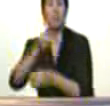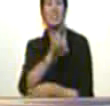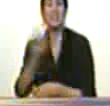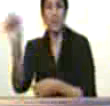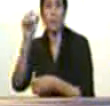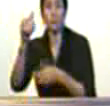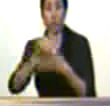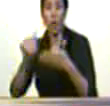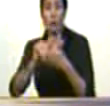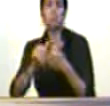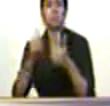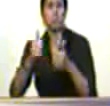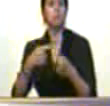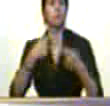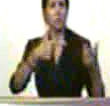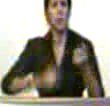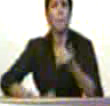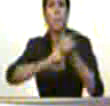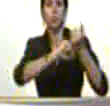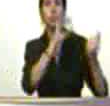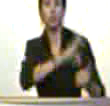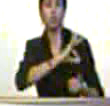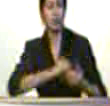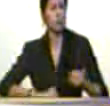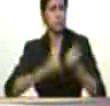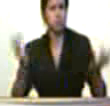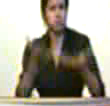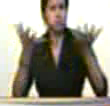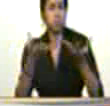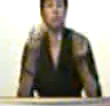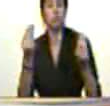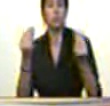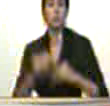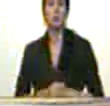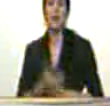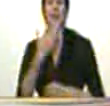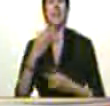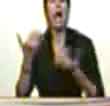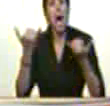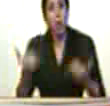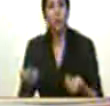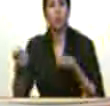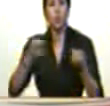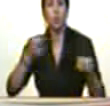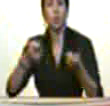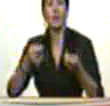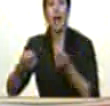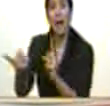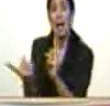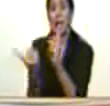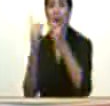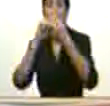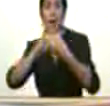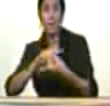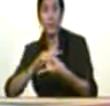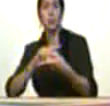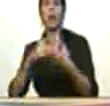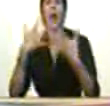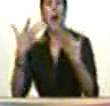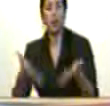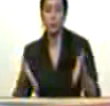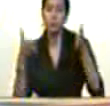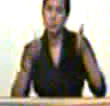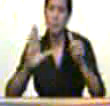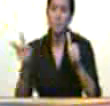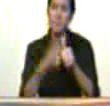revolución bolivariana los dos fenómenos gracias al control de cambio el fenómeno fundamental ha sido la inversión en el